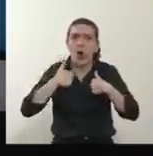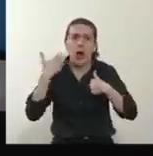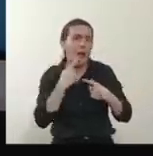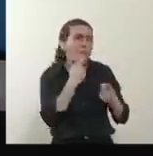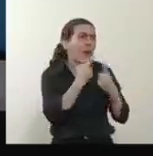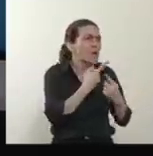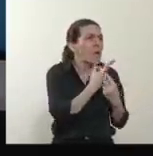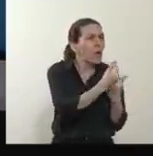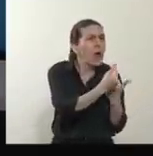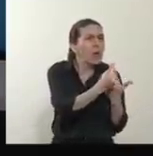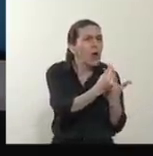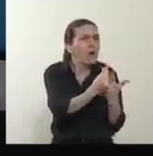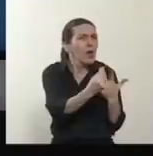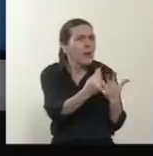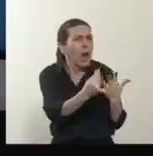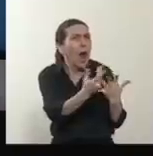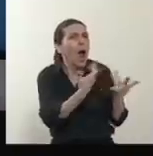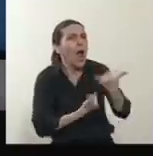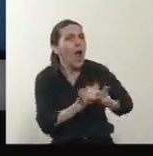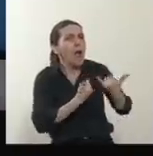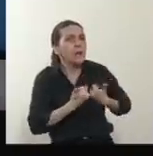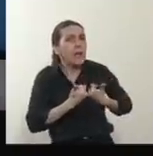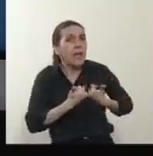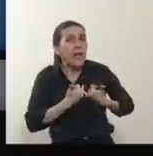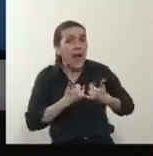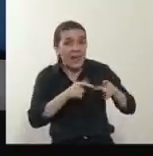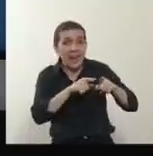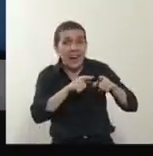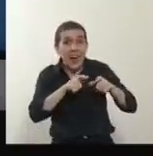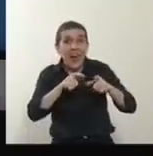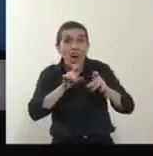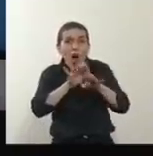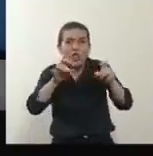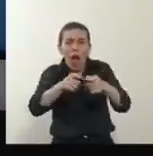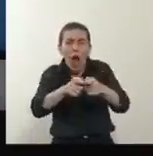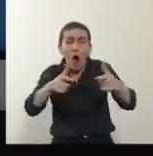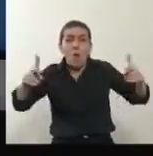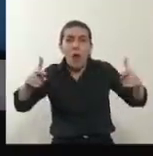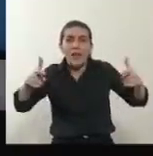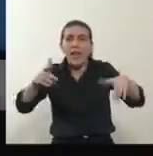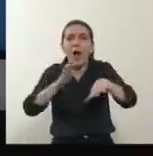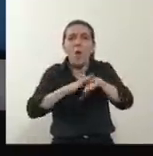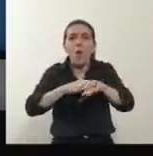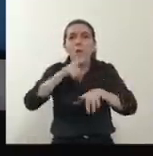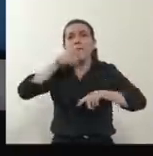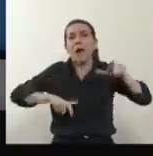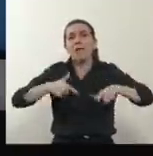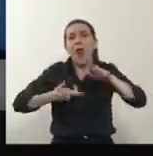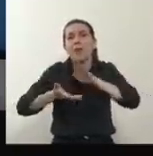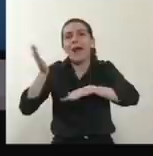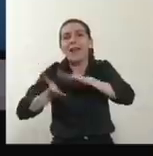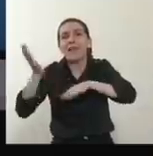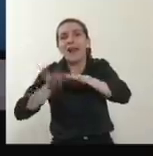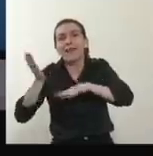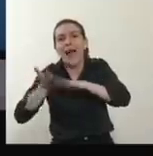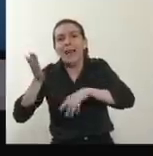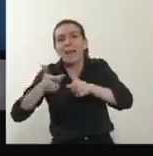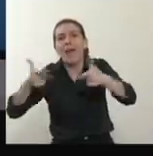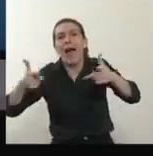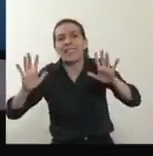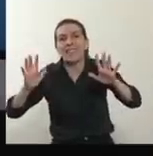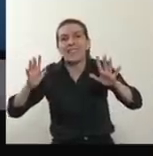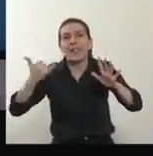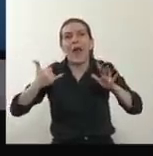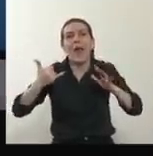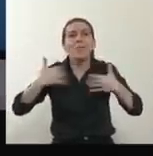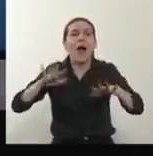el resultado de que ha habido cierto relajamiento, ha habido más circulación y ha circulado más el virus y han